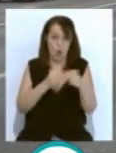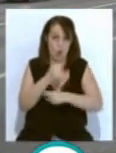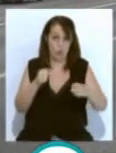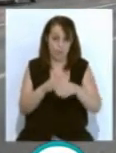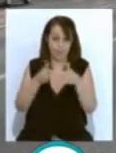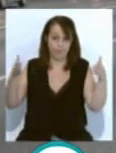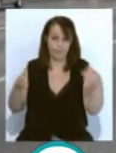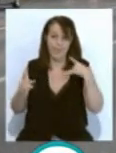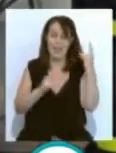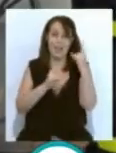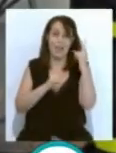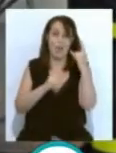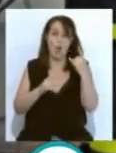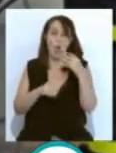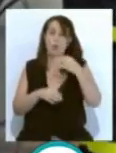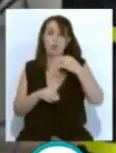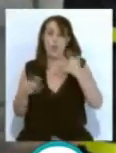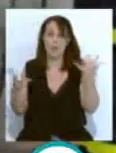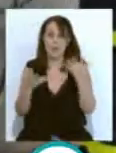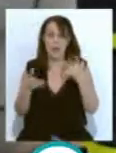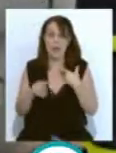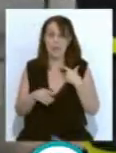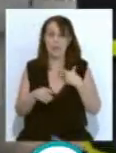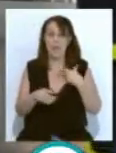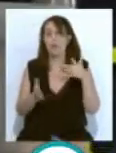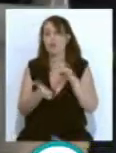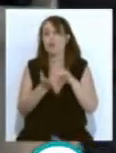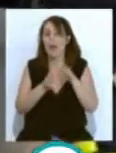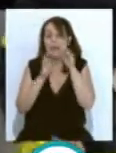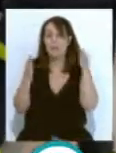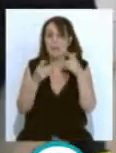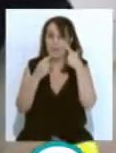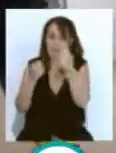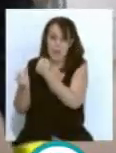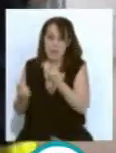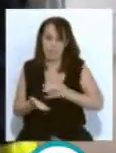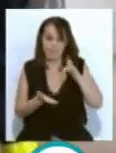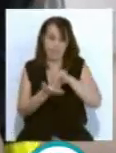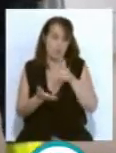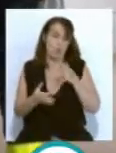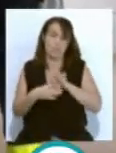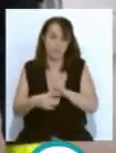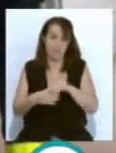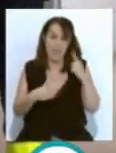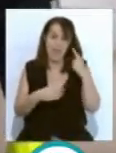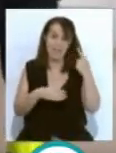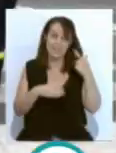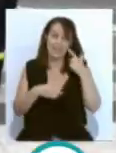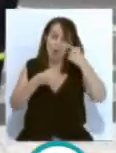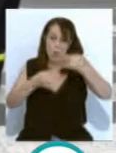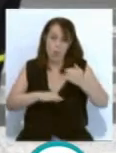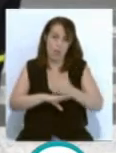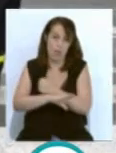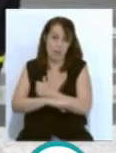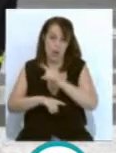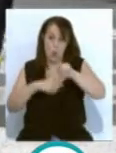al teléfono único de emergencia se debieron a asistencias sanitarias e incidencias relacionadas con la seguridad ciudadana. Le